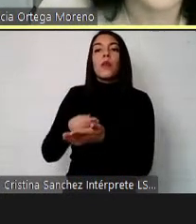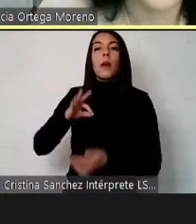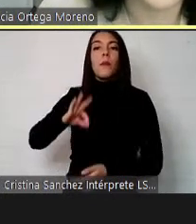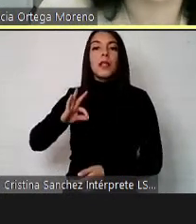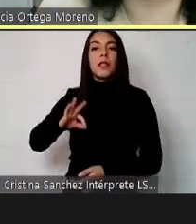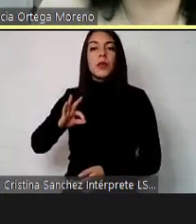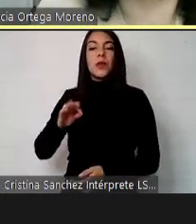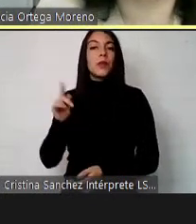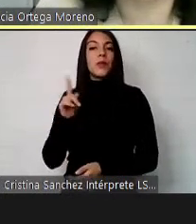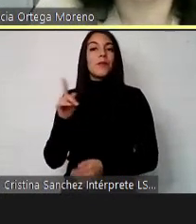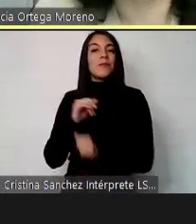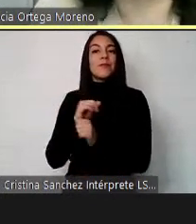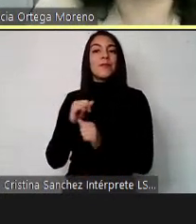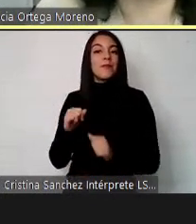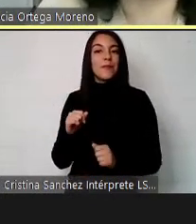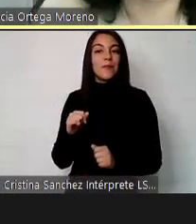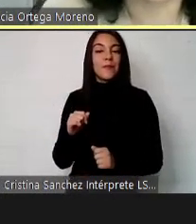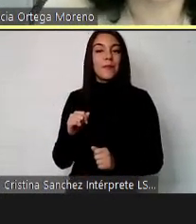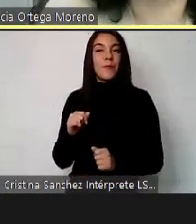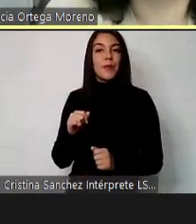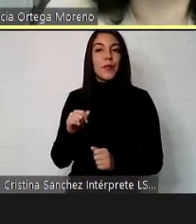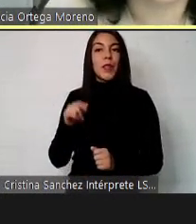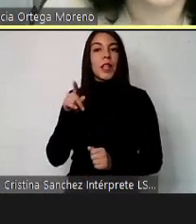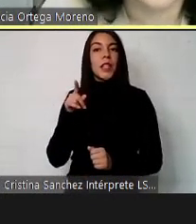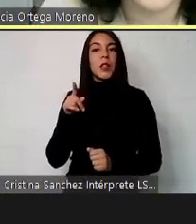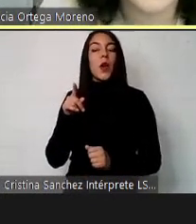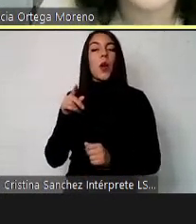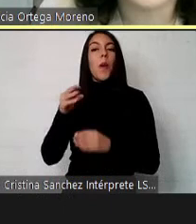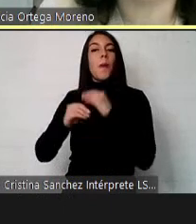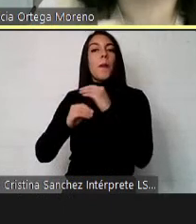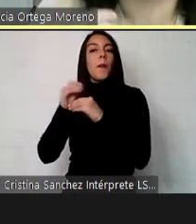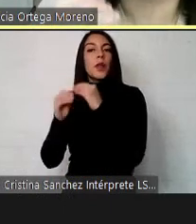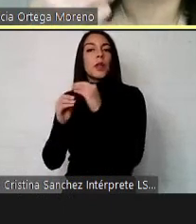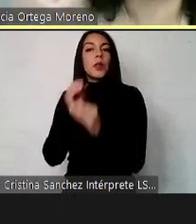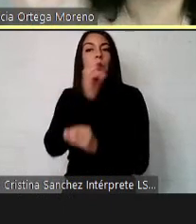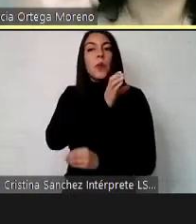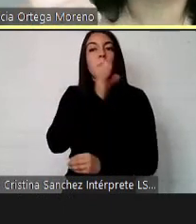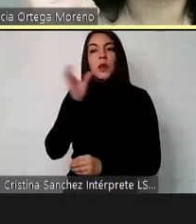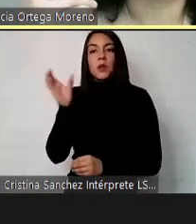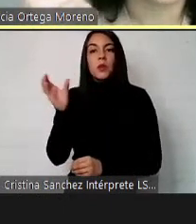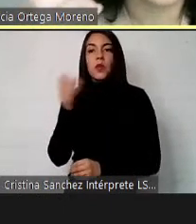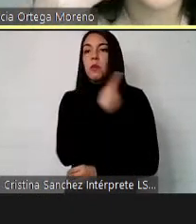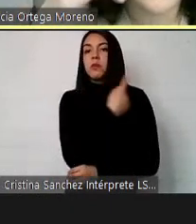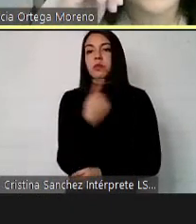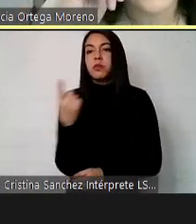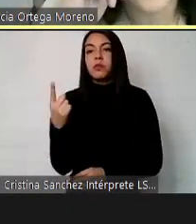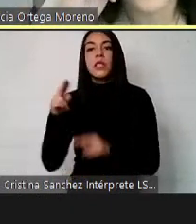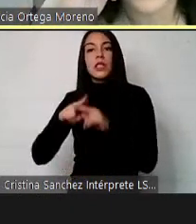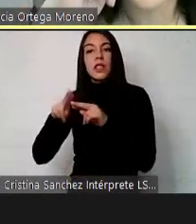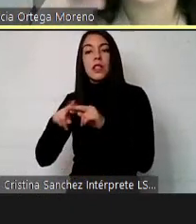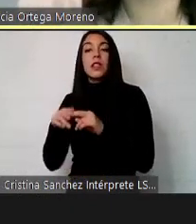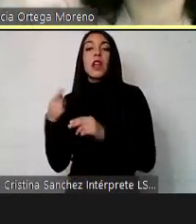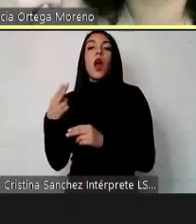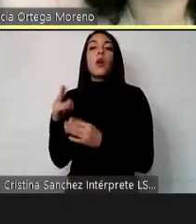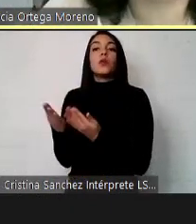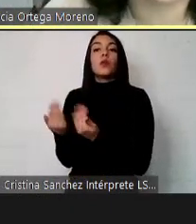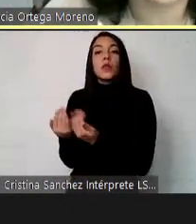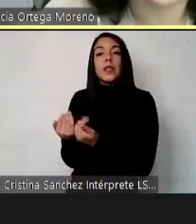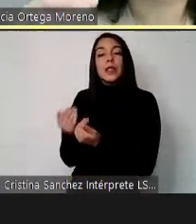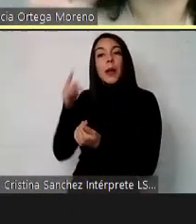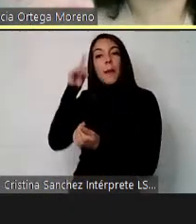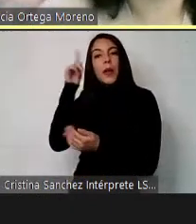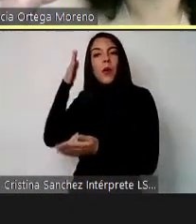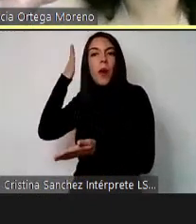hacer. La interdicción es un proceso que cada persona realiza de acuerdo a la necesidad que tenga, pero no puede ser